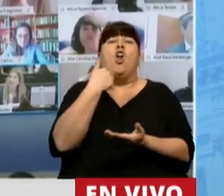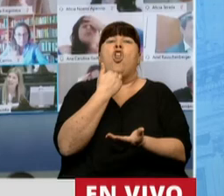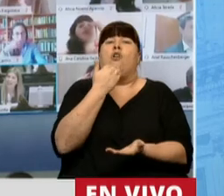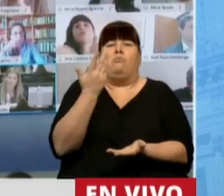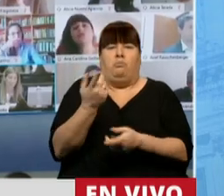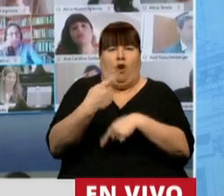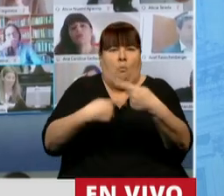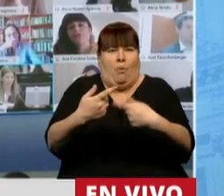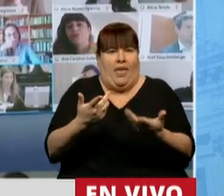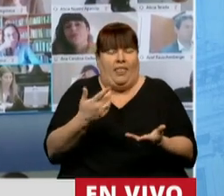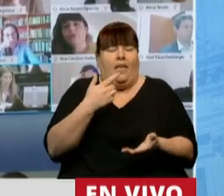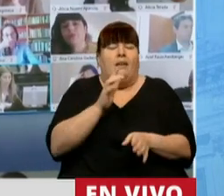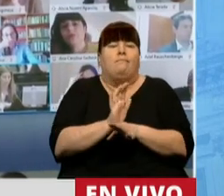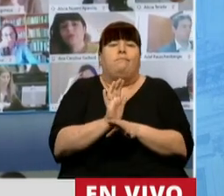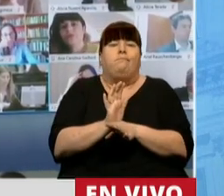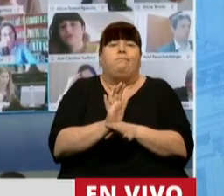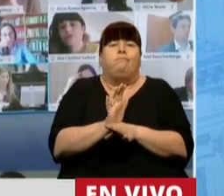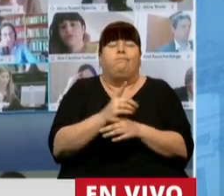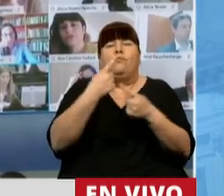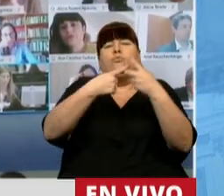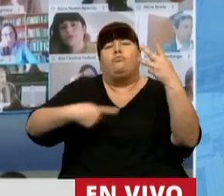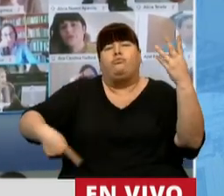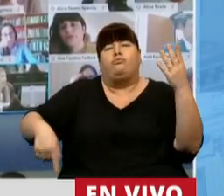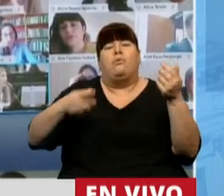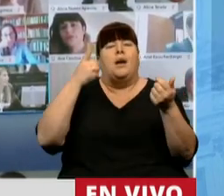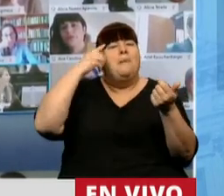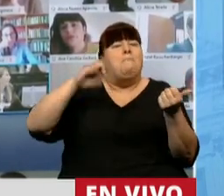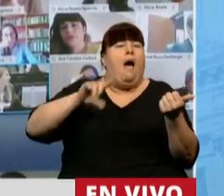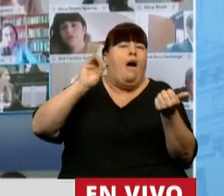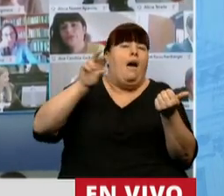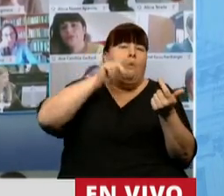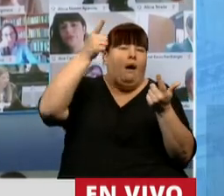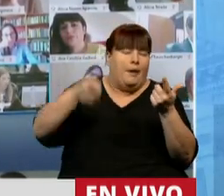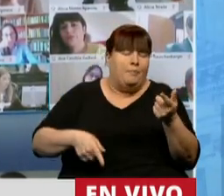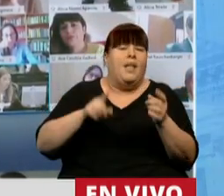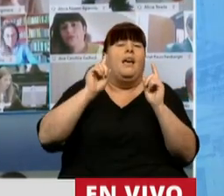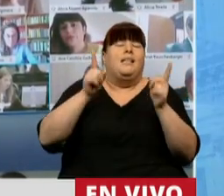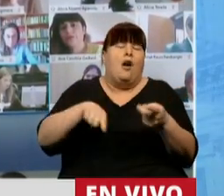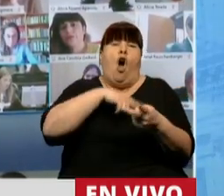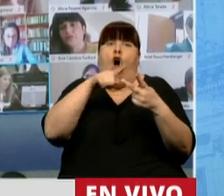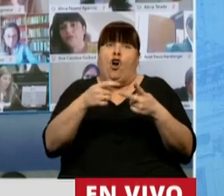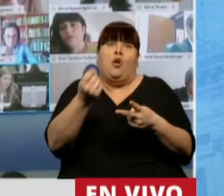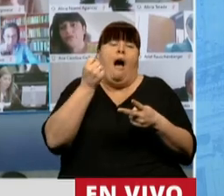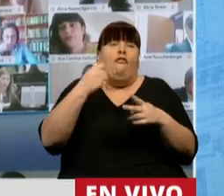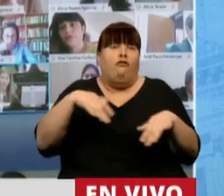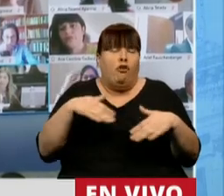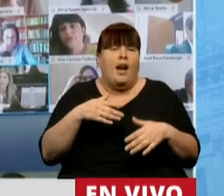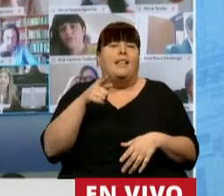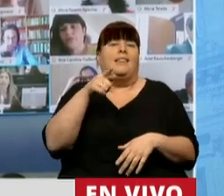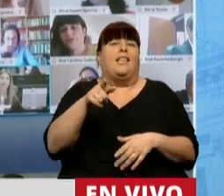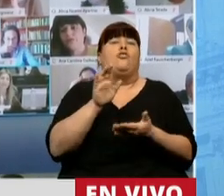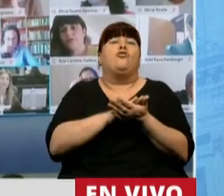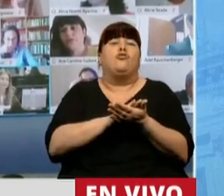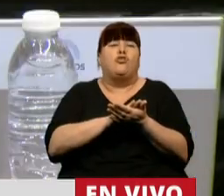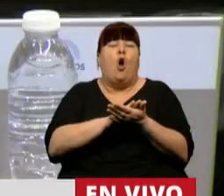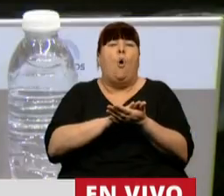mujeres, expresada en una innumerable cantidad de prejuicios. Y el segundo, y tal vez más fuerte, que tenía